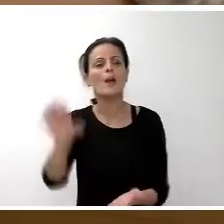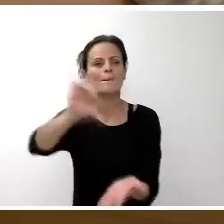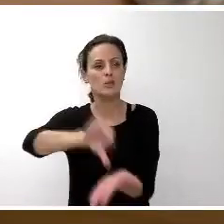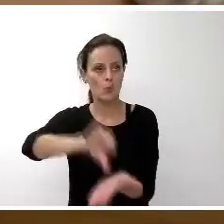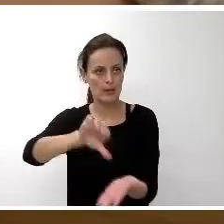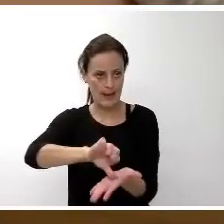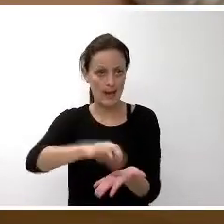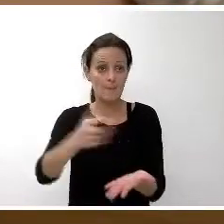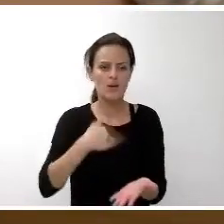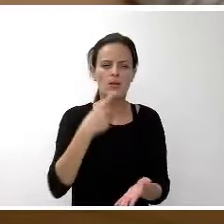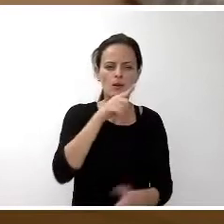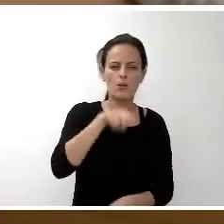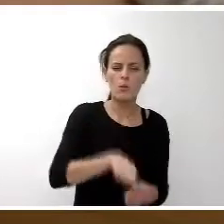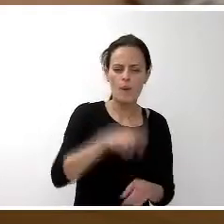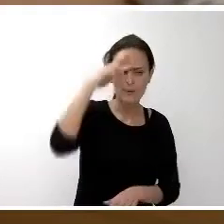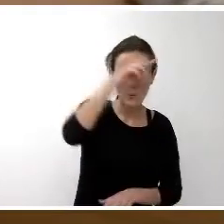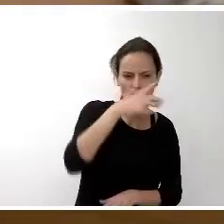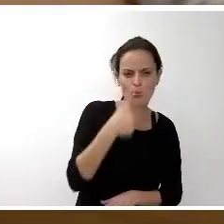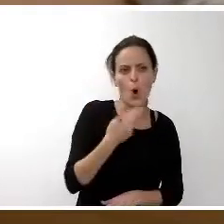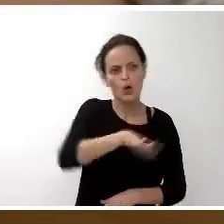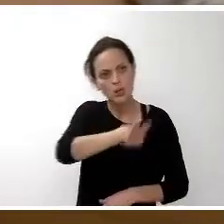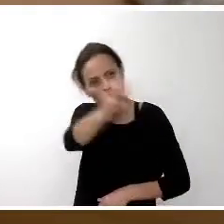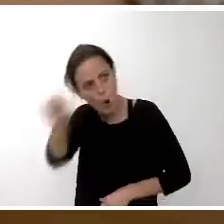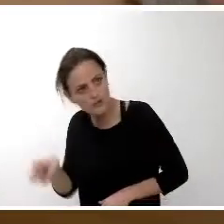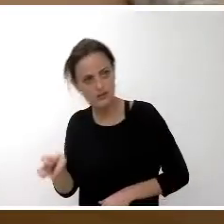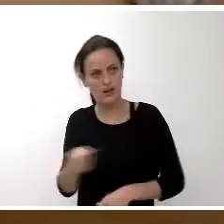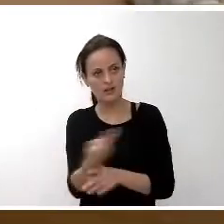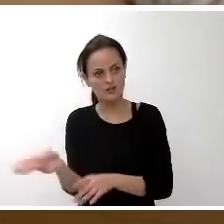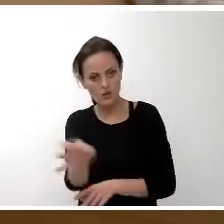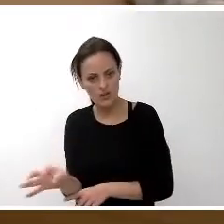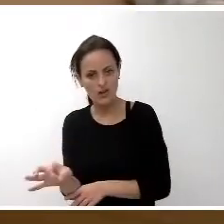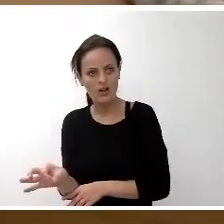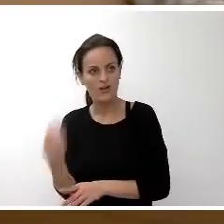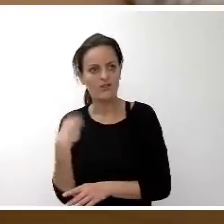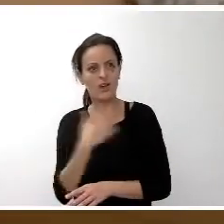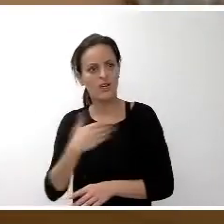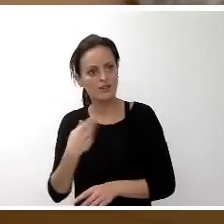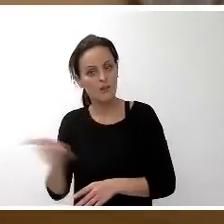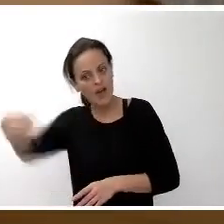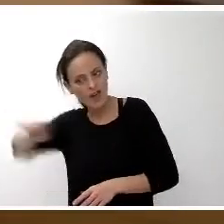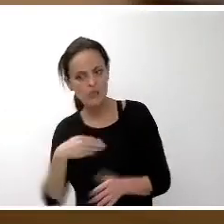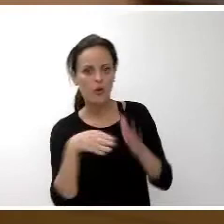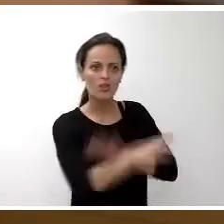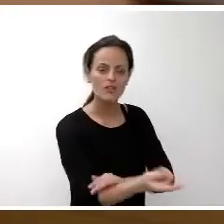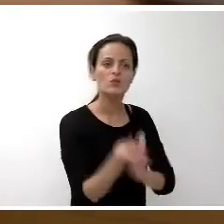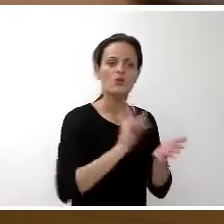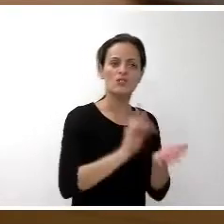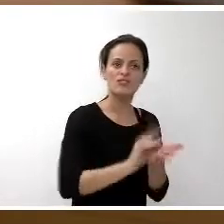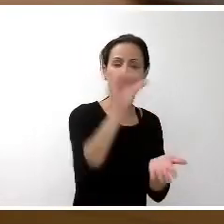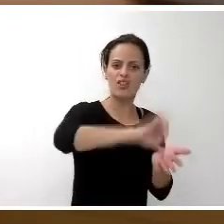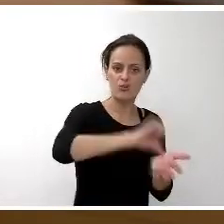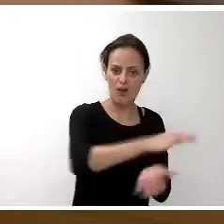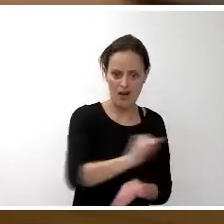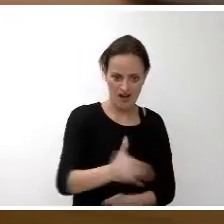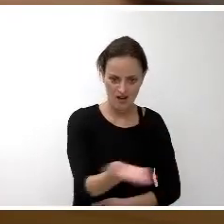manifestado su preocupación por las niñas y los niños del resto de la isla, que tengan acceso, igual que ustedes, a los servicios, a los recursos que tenemos en la ciudad.